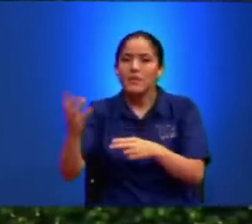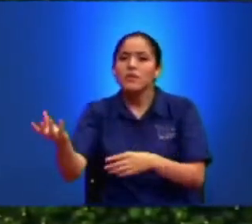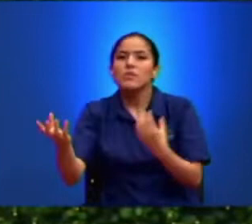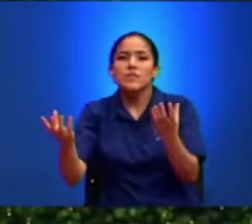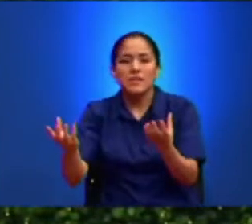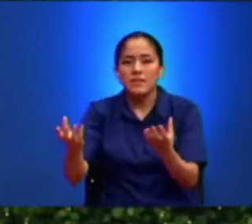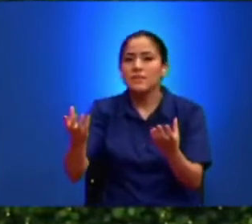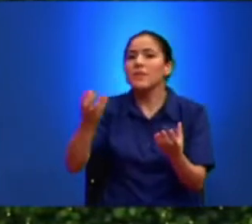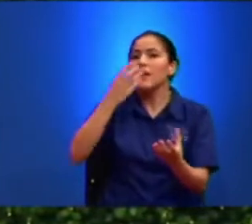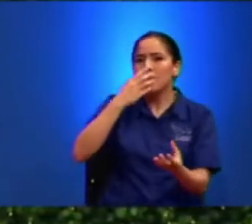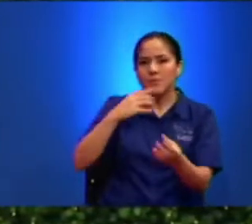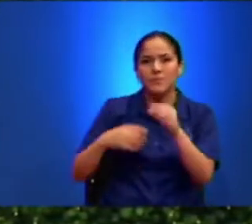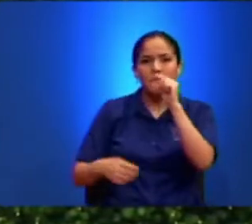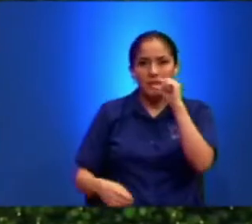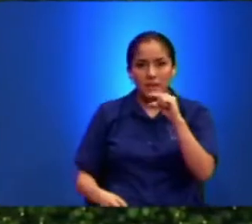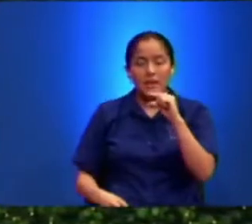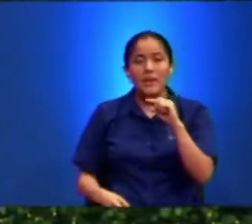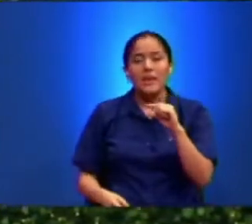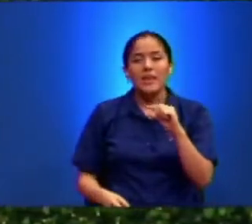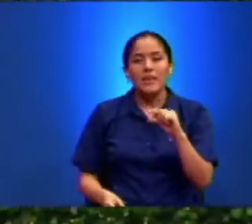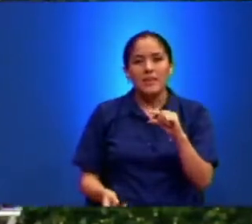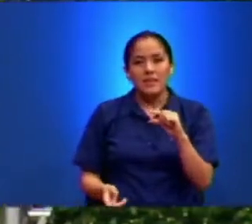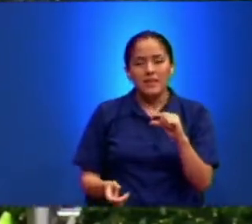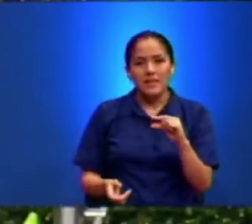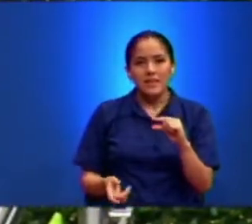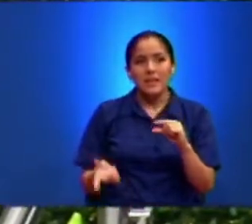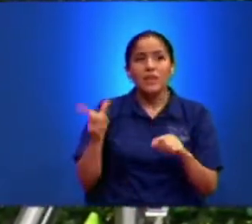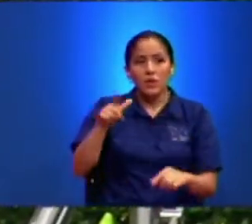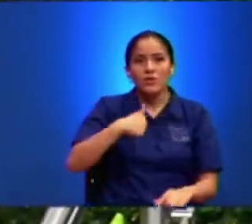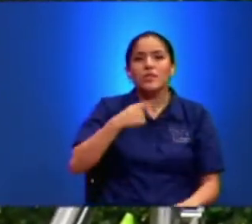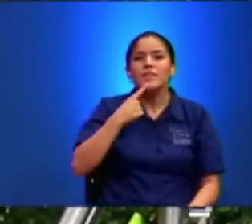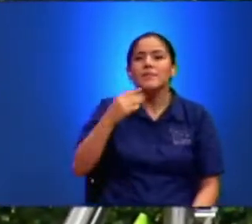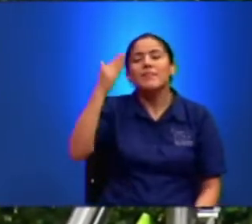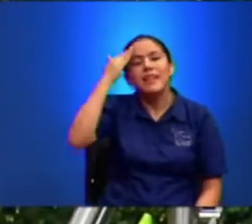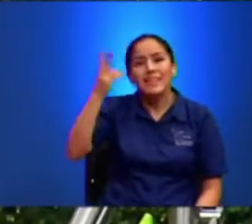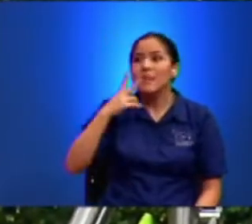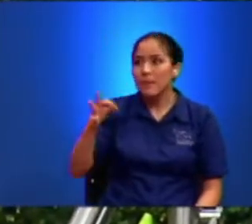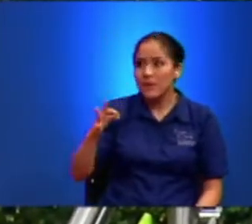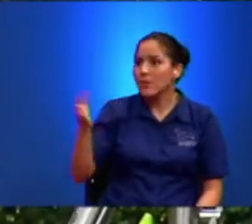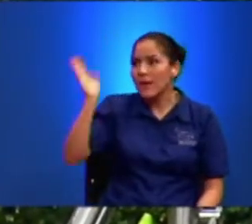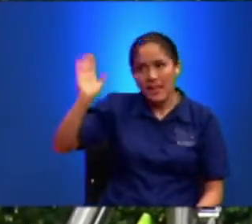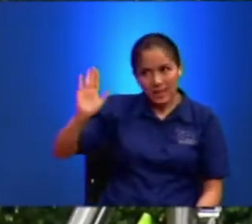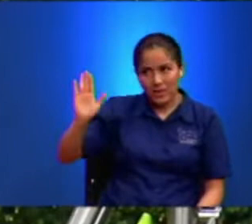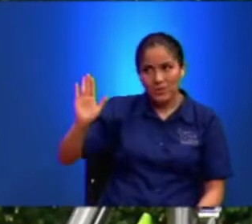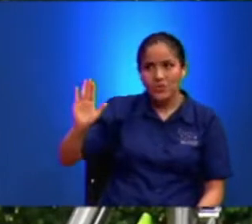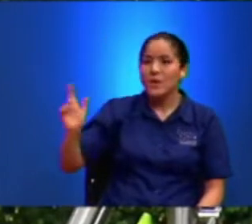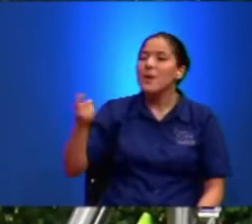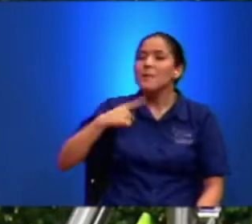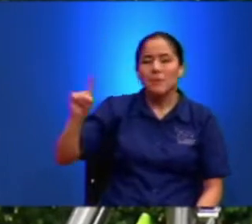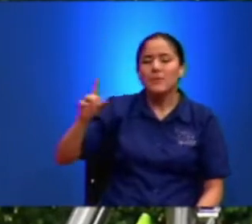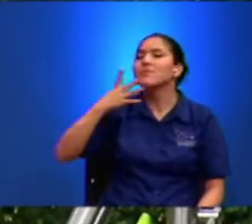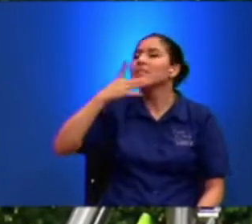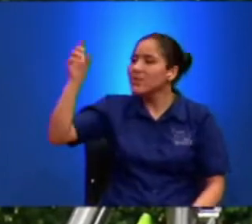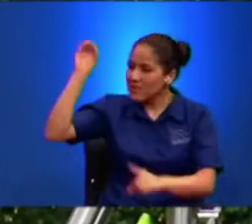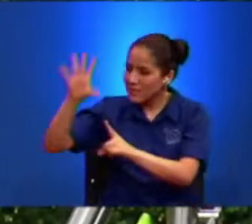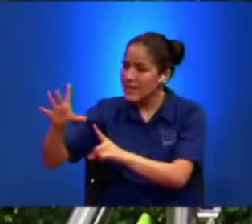Tomamos La Santa Cena Yo le Decía Gracias Hermano Voy a Predicar Dios Te Bendiga